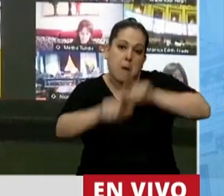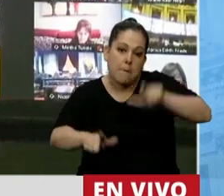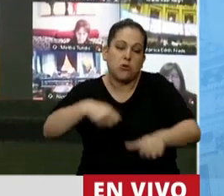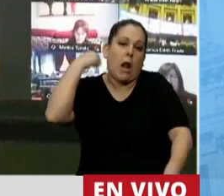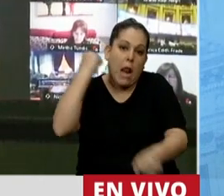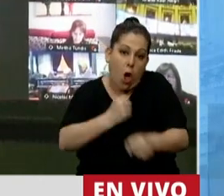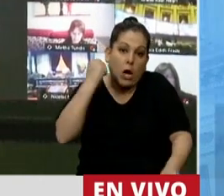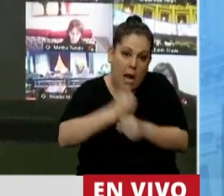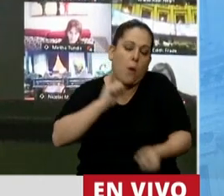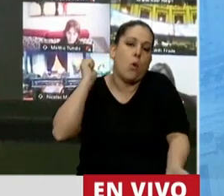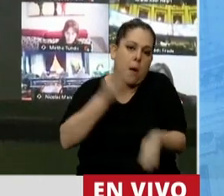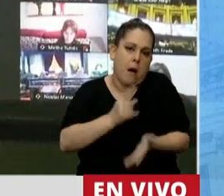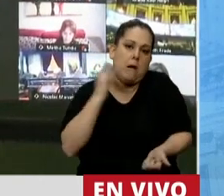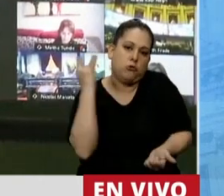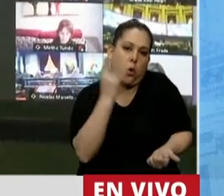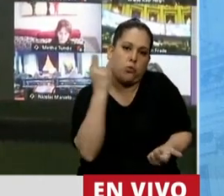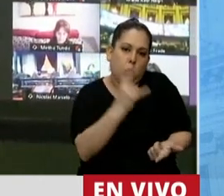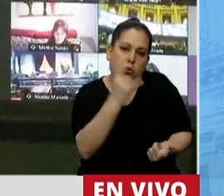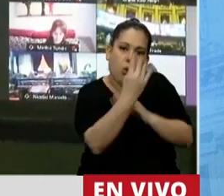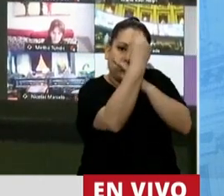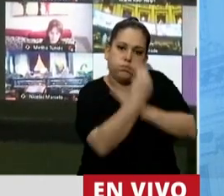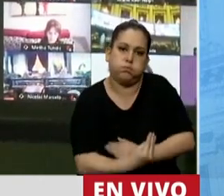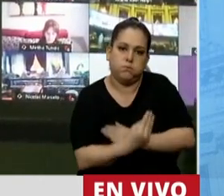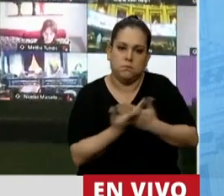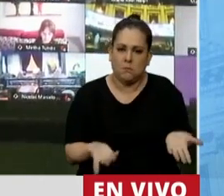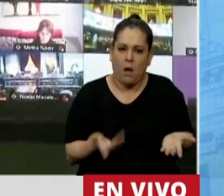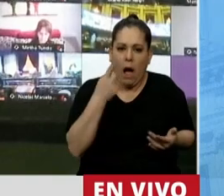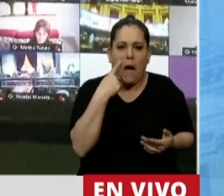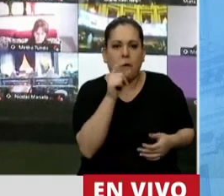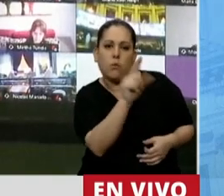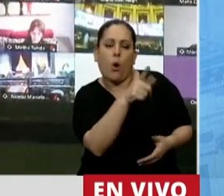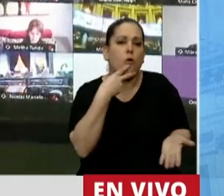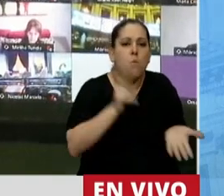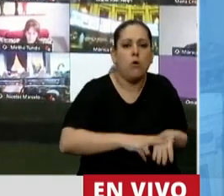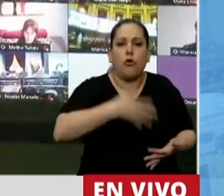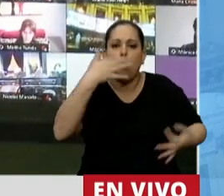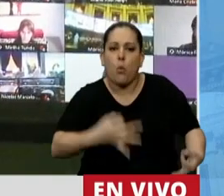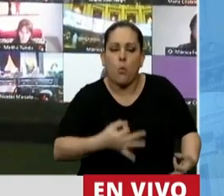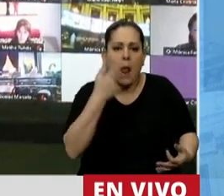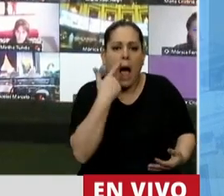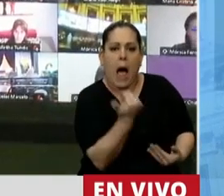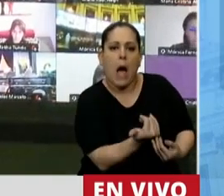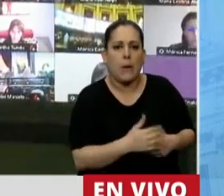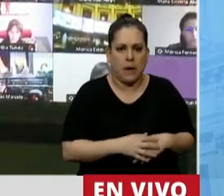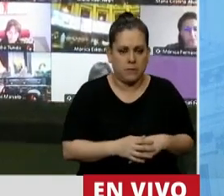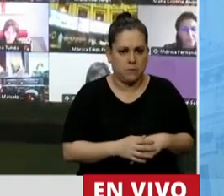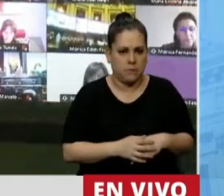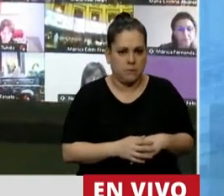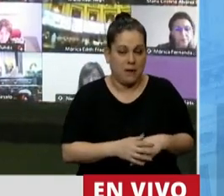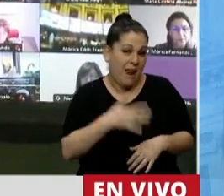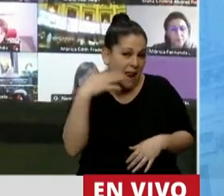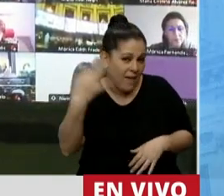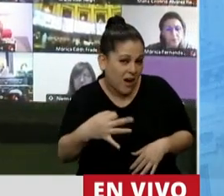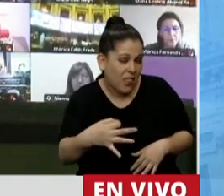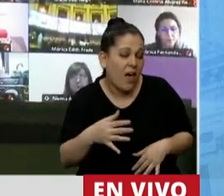laburan rompiéndose el alma todos los días, viendo cómo cumplir con sus impuestos y sus obligaciones. La verdad